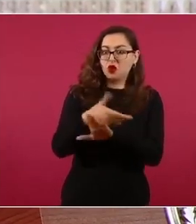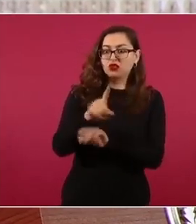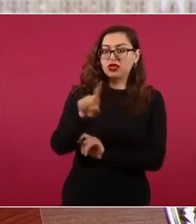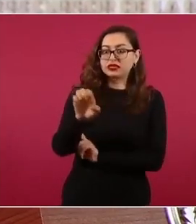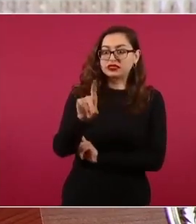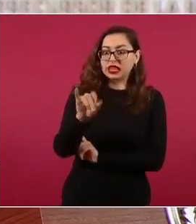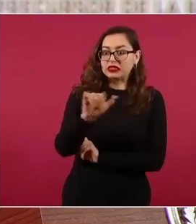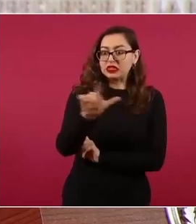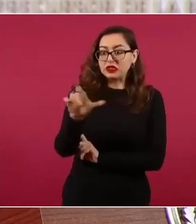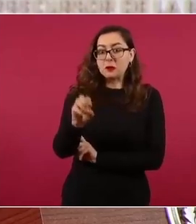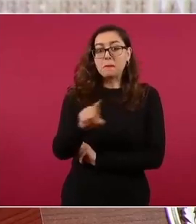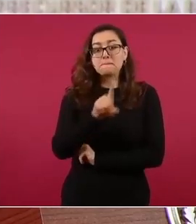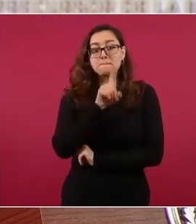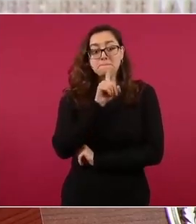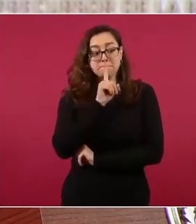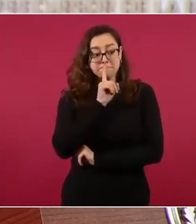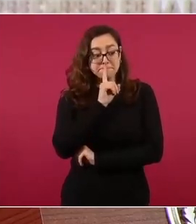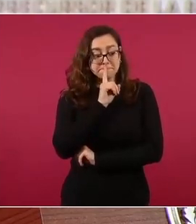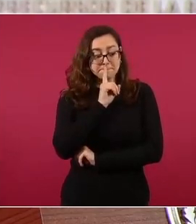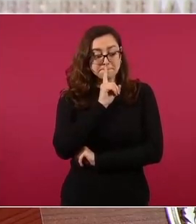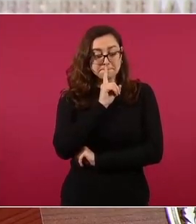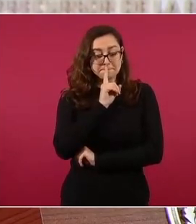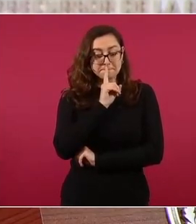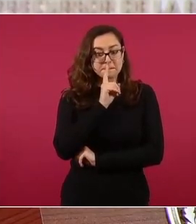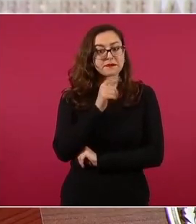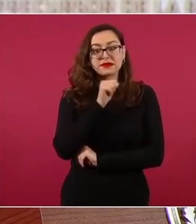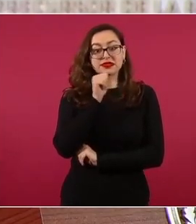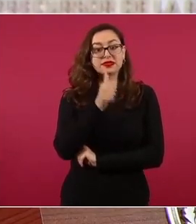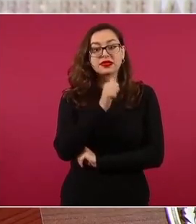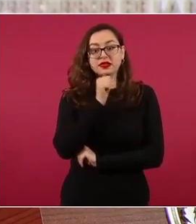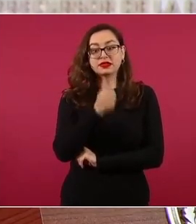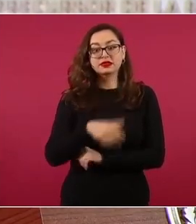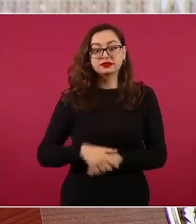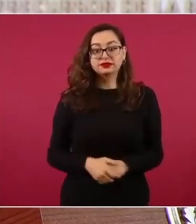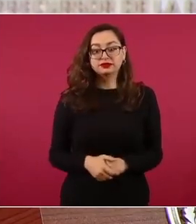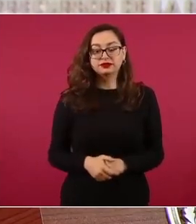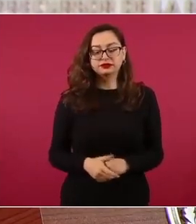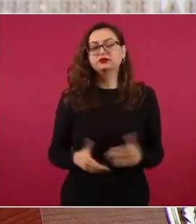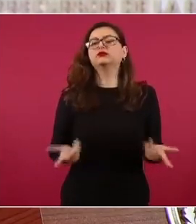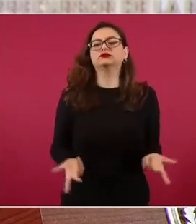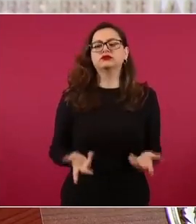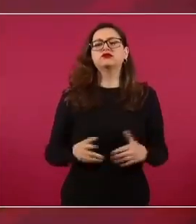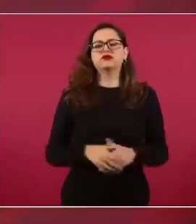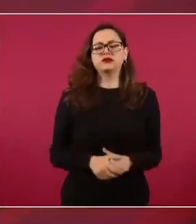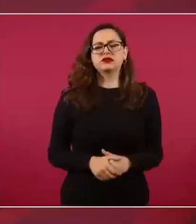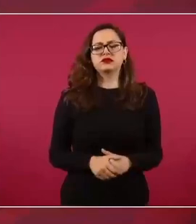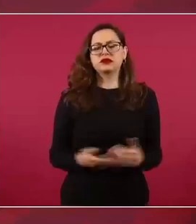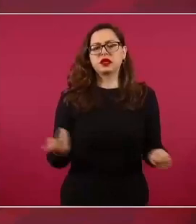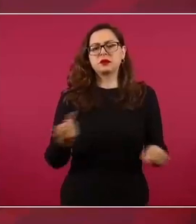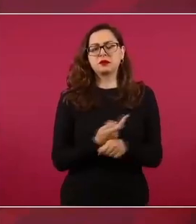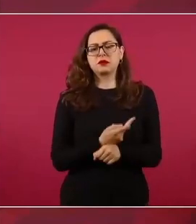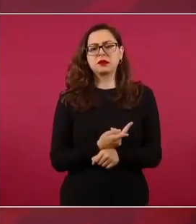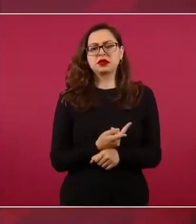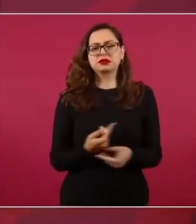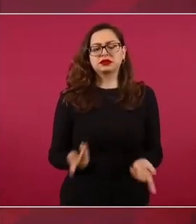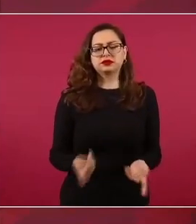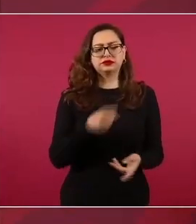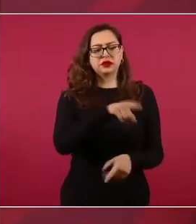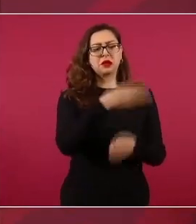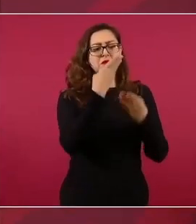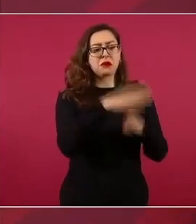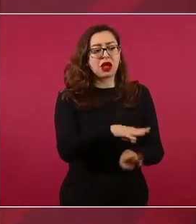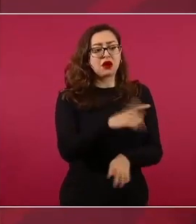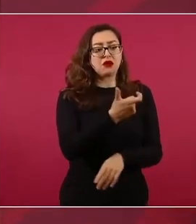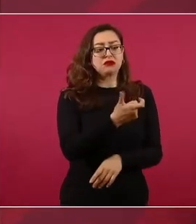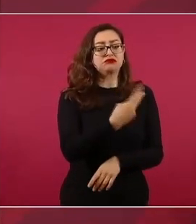que fue el que nada más convirtió la deuda privada de unos cuantos, en